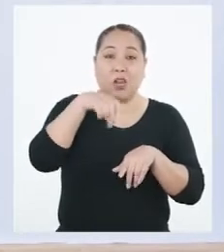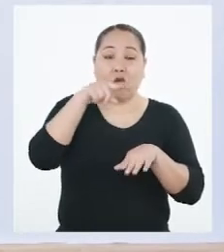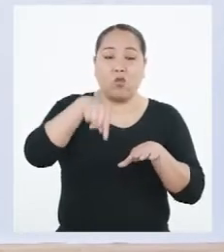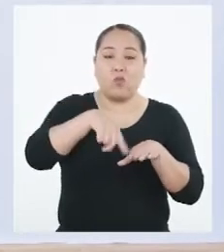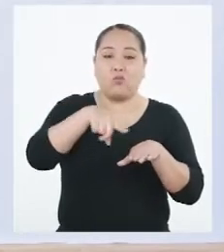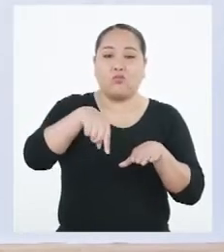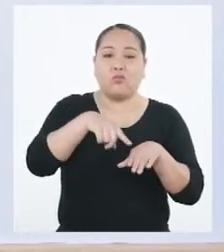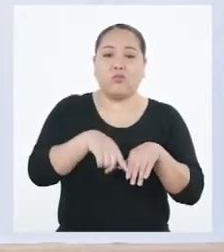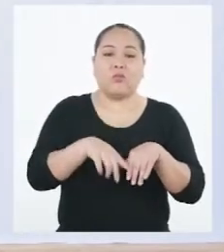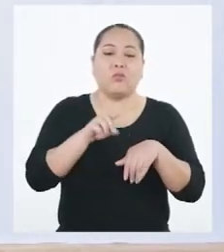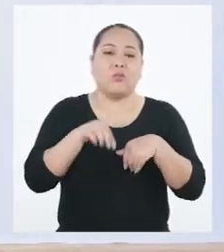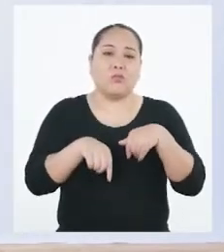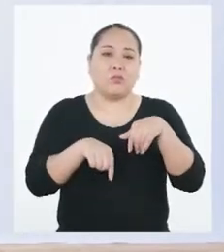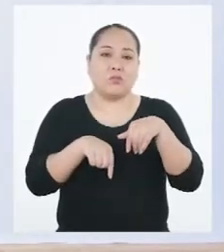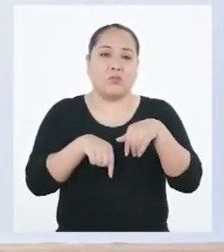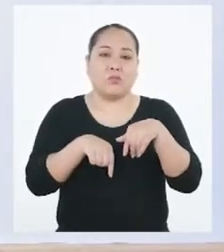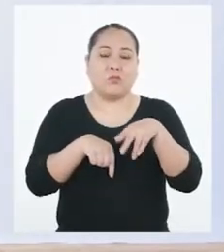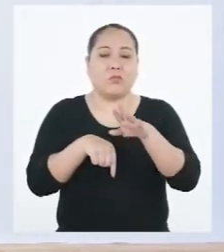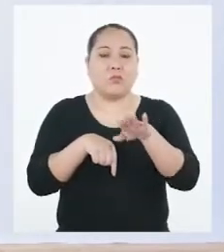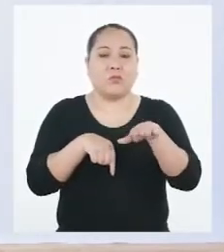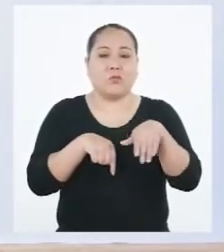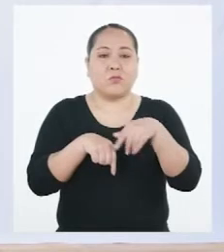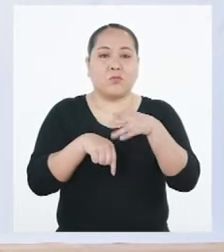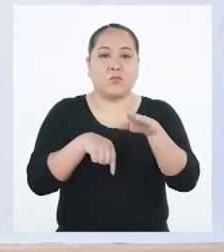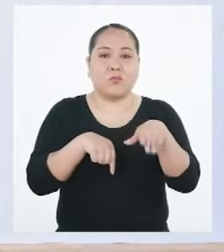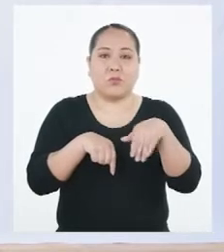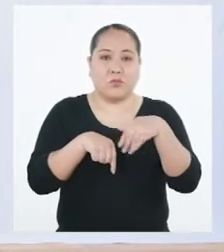Y lo hacemos también con la otra pierna.